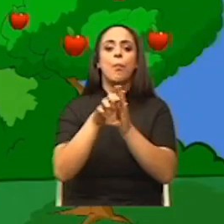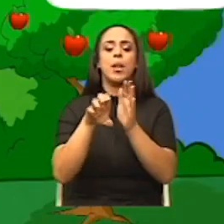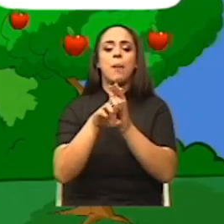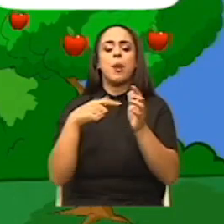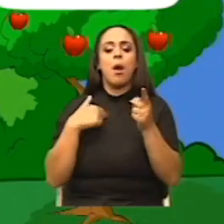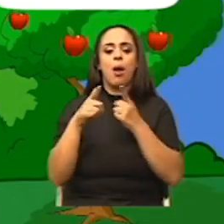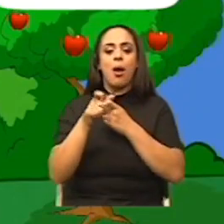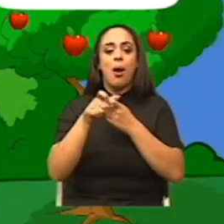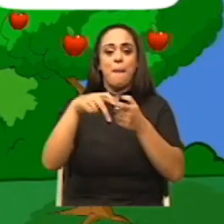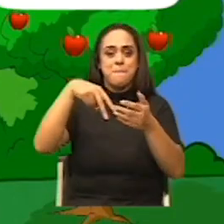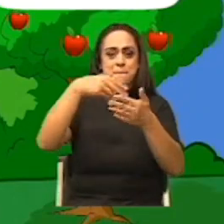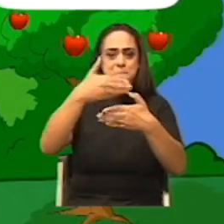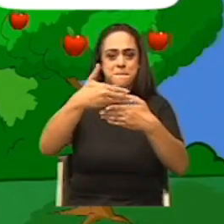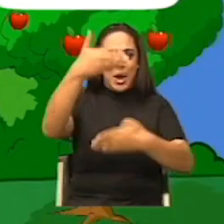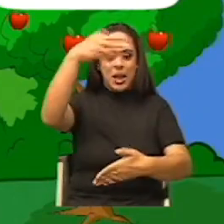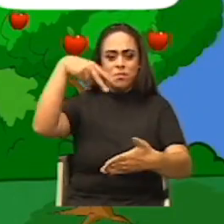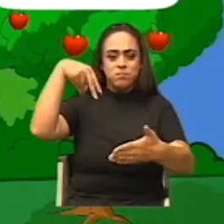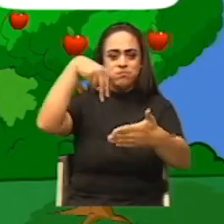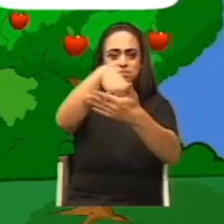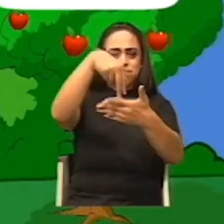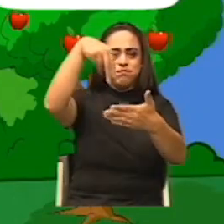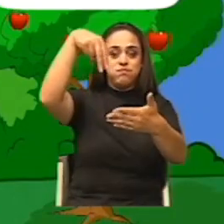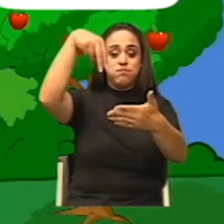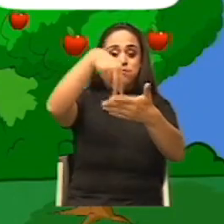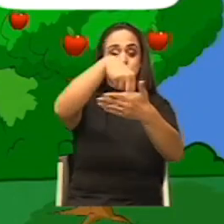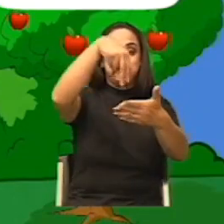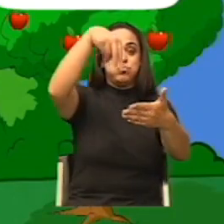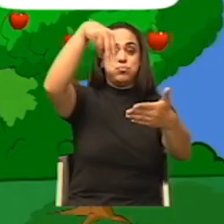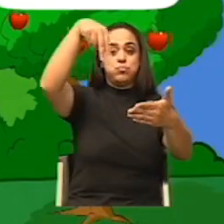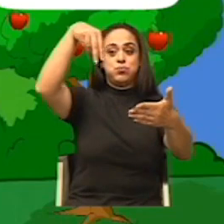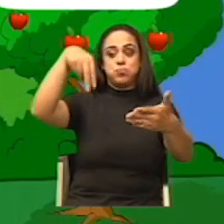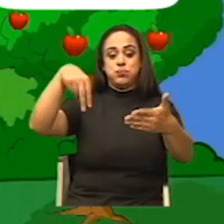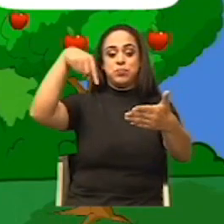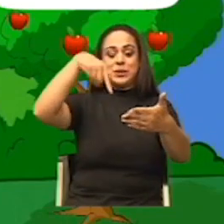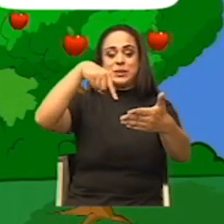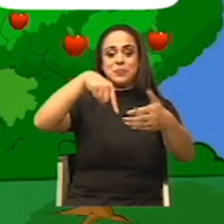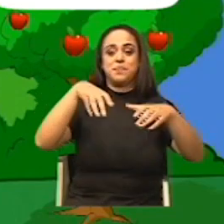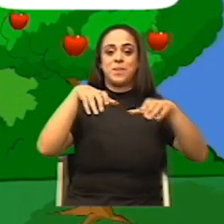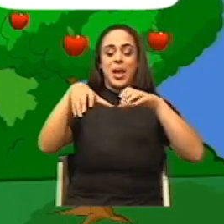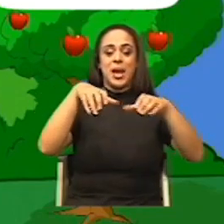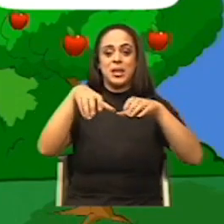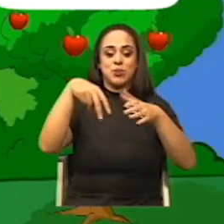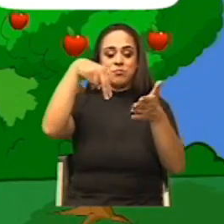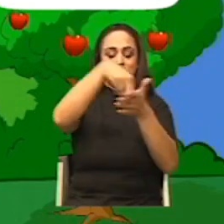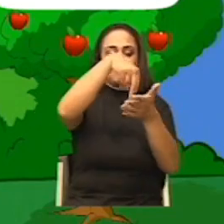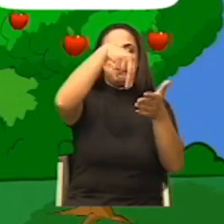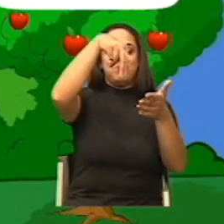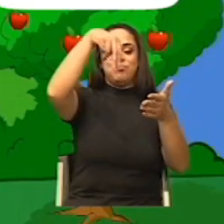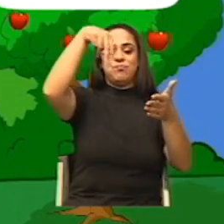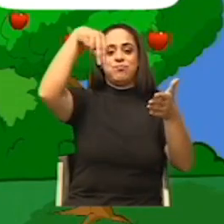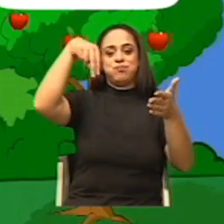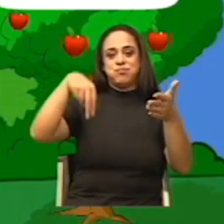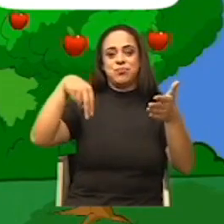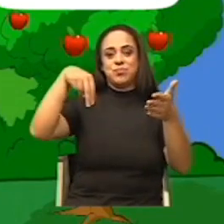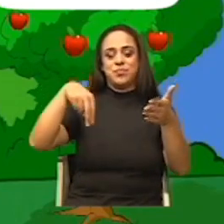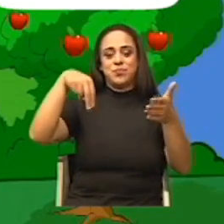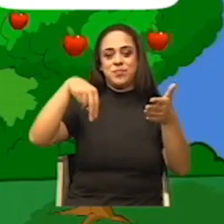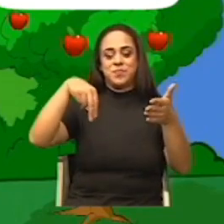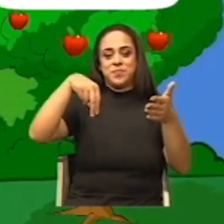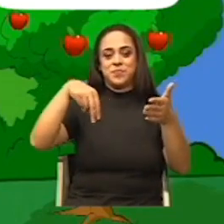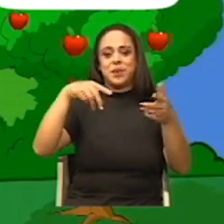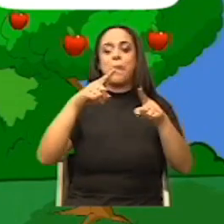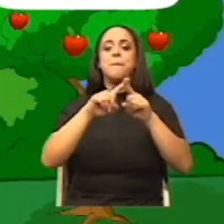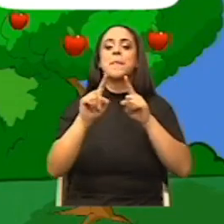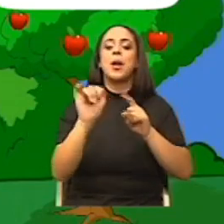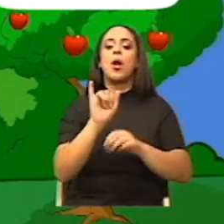chocamos contra la pared y rebotamos. Ahí estamos ejerciendo una acción y la pared nos devuelve una reacción de igual magnitud, pero